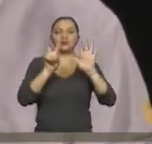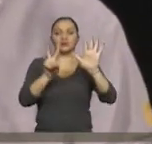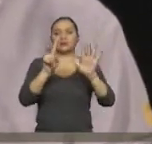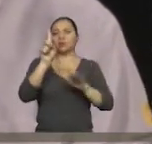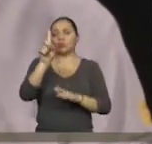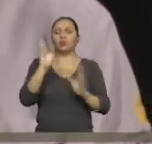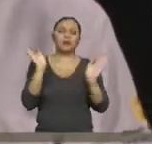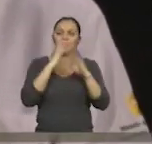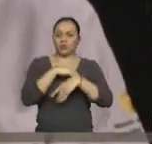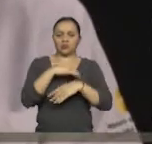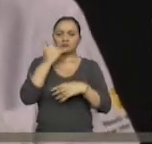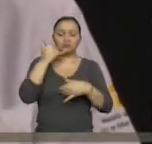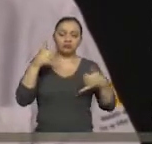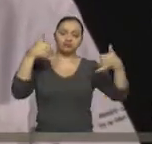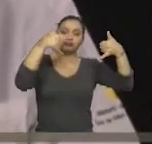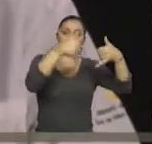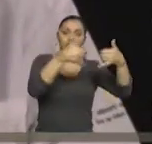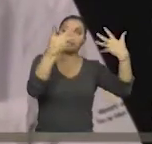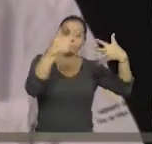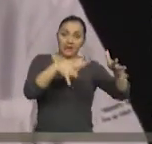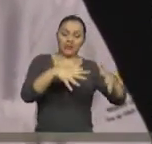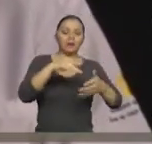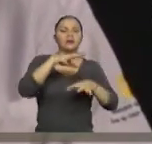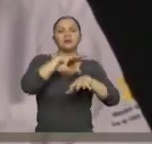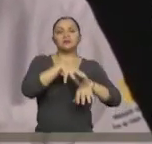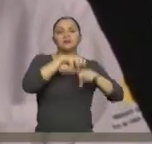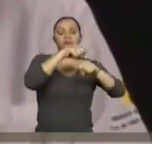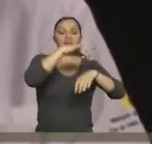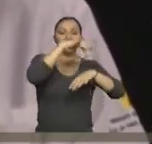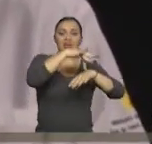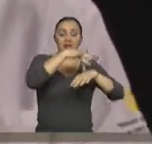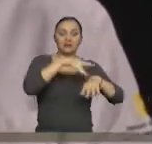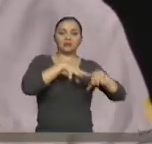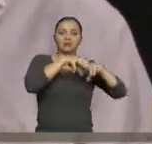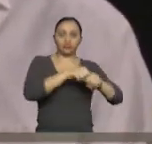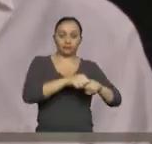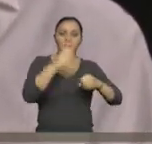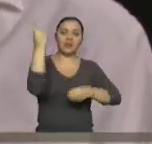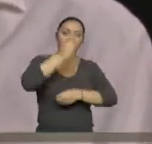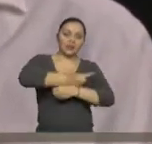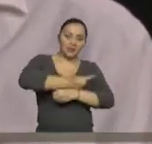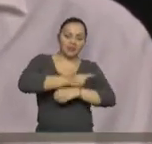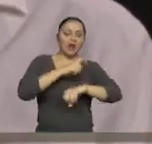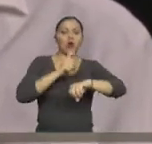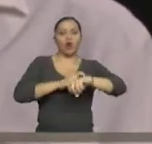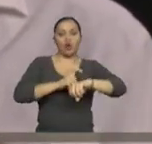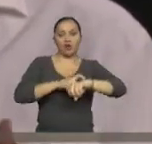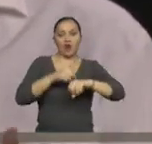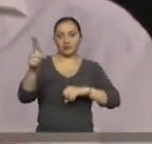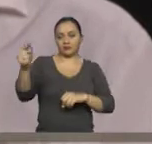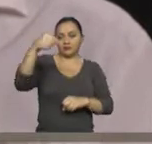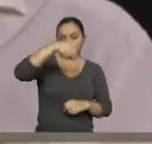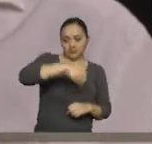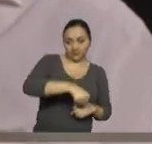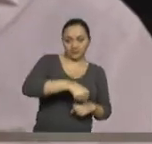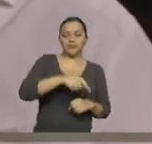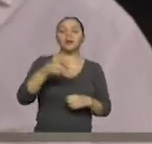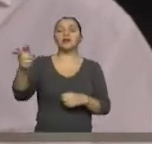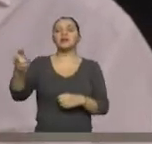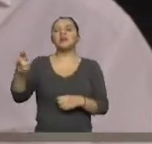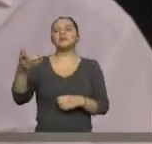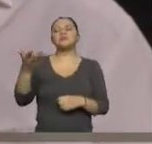Una vez que es agendado, el día y la hora se le atiende al paciente con documentos que el paciente